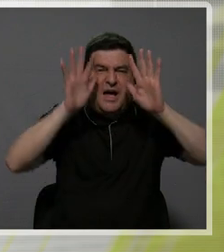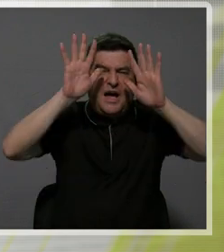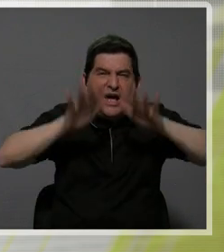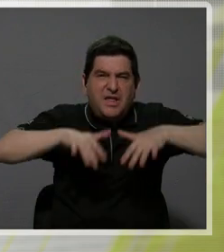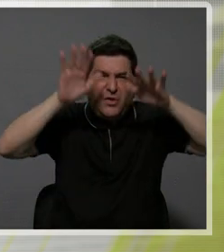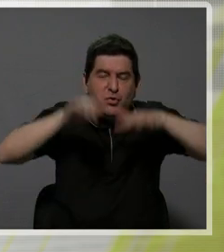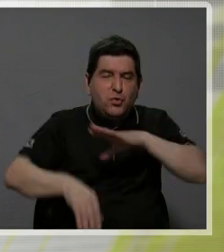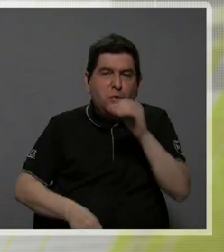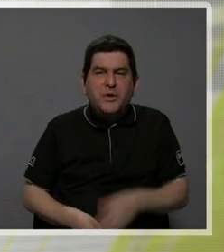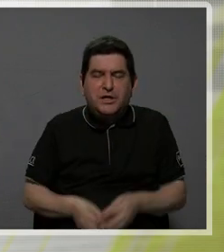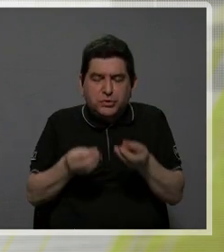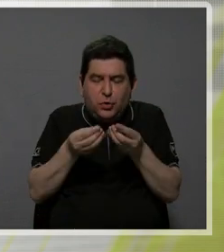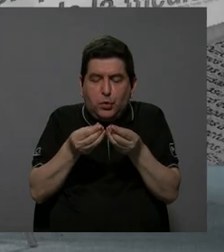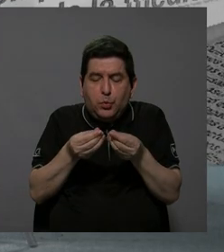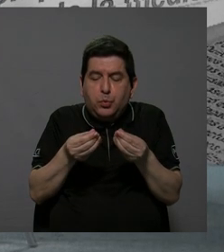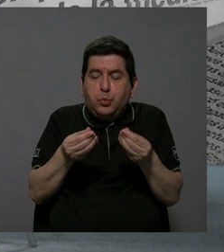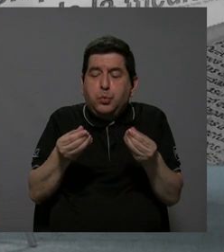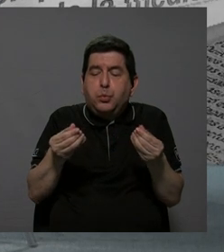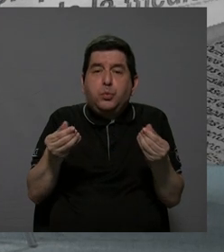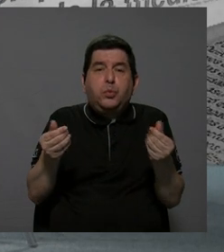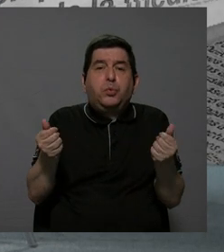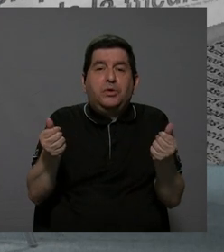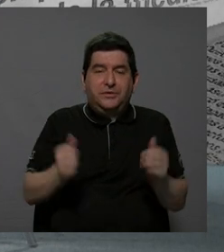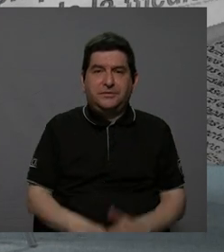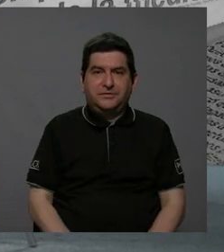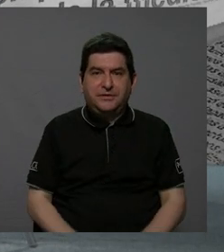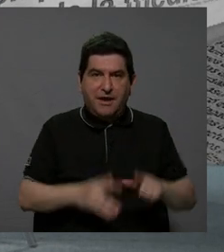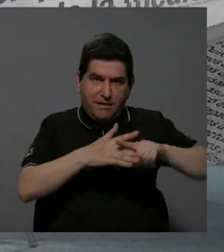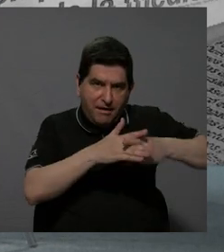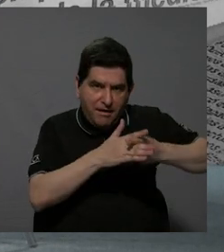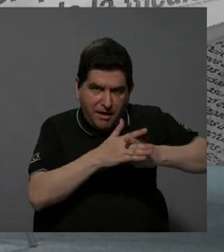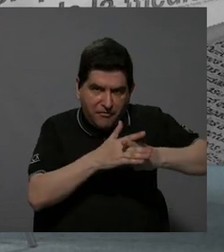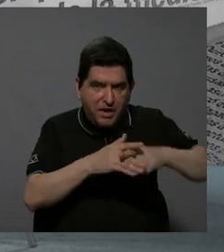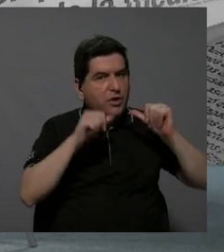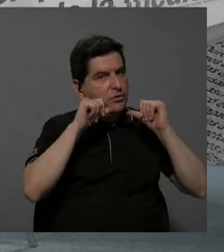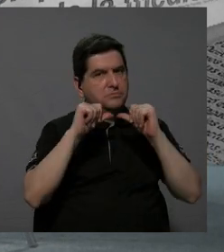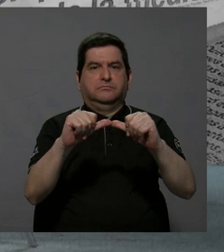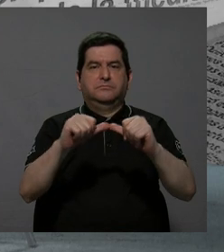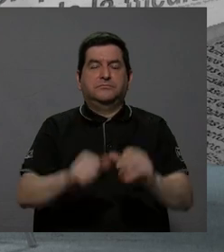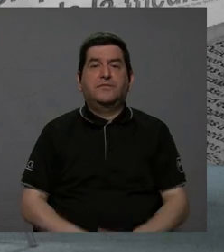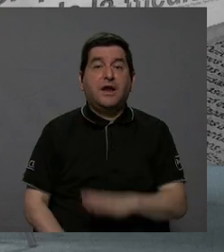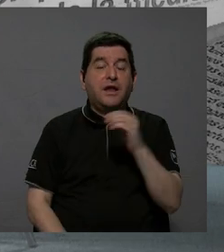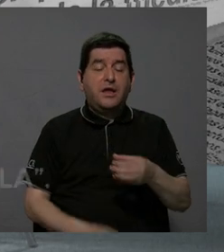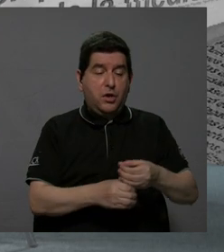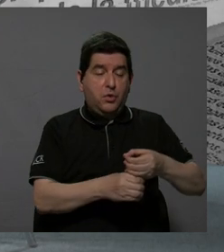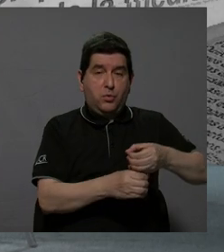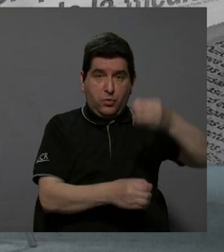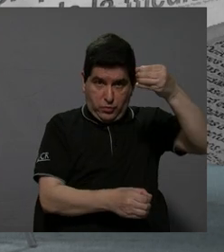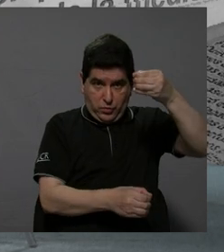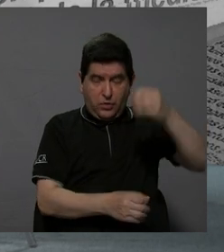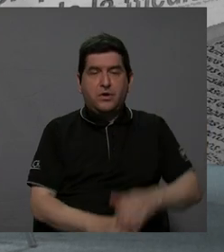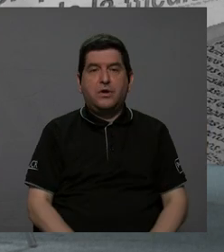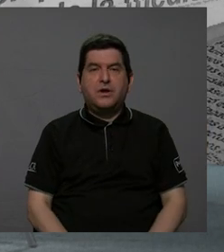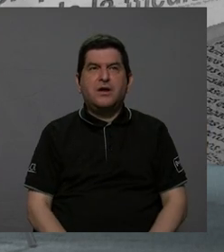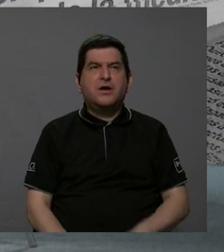se va desgastando entonces claramente el mantenimiento rutinario. Y las señales verticales, en realidad solamente un 7%